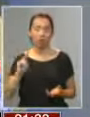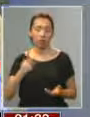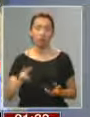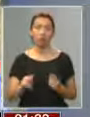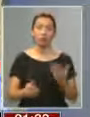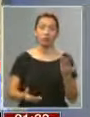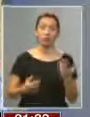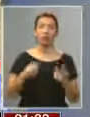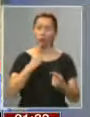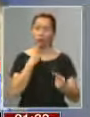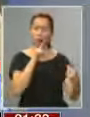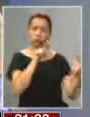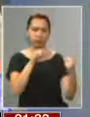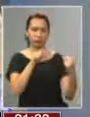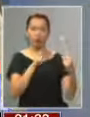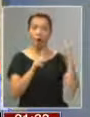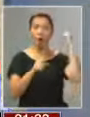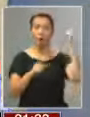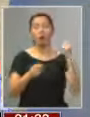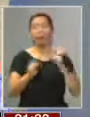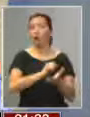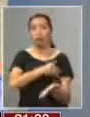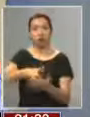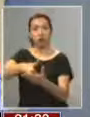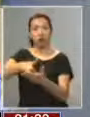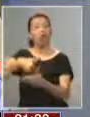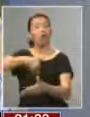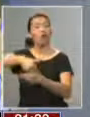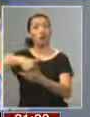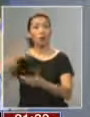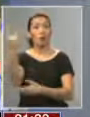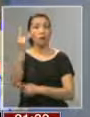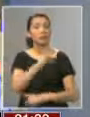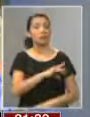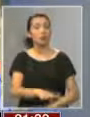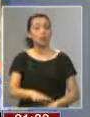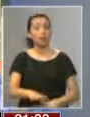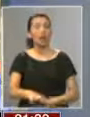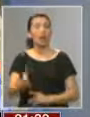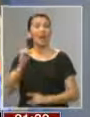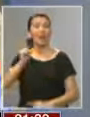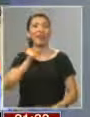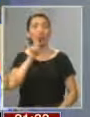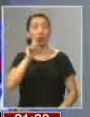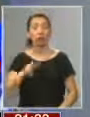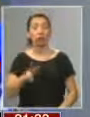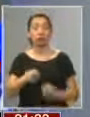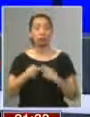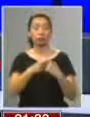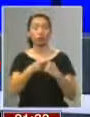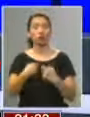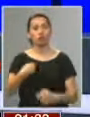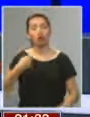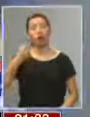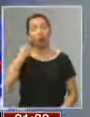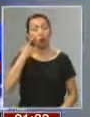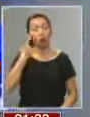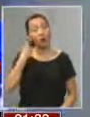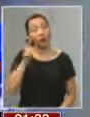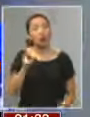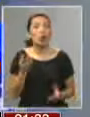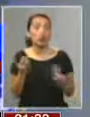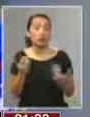discuto con los comunistas. A mí me echaron de la Universidad de Chile en una alianza de Manuel Antonio Garretón con los comunistas. Yo los conozco, pero los